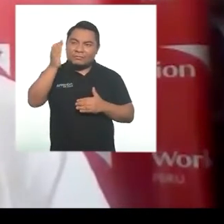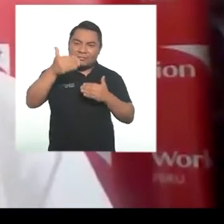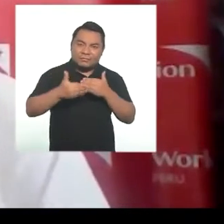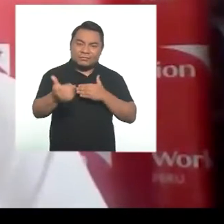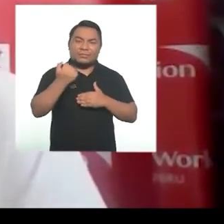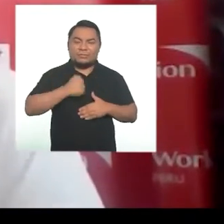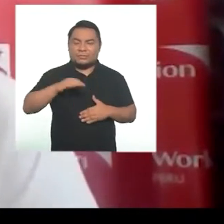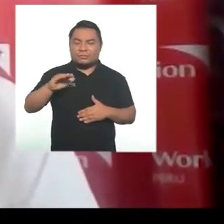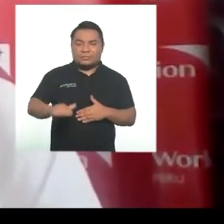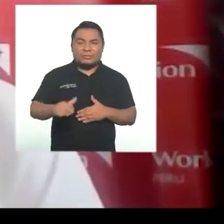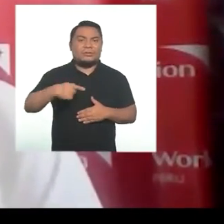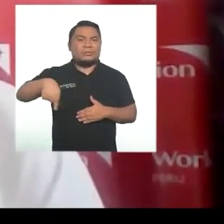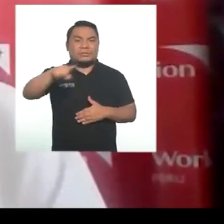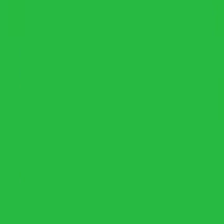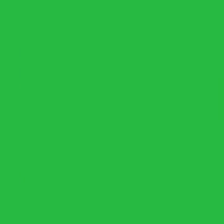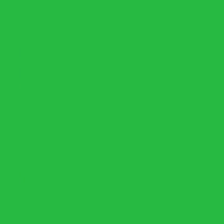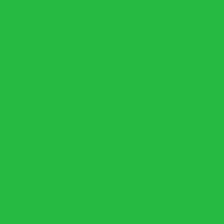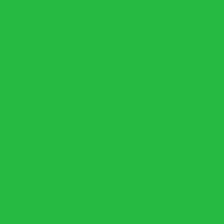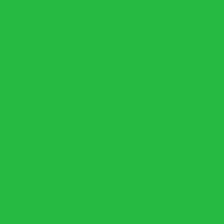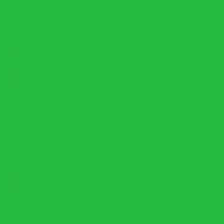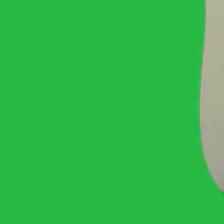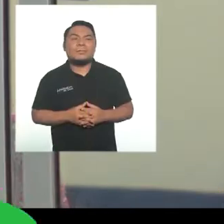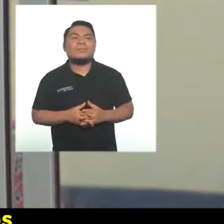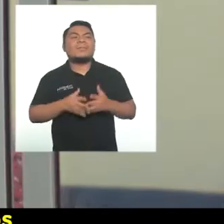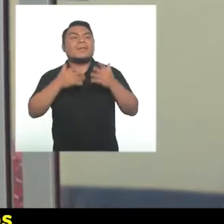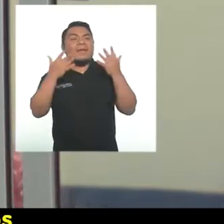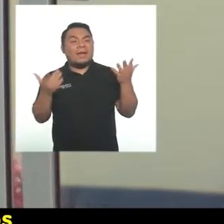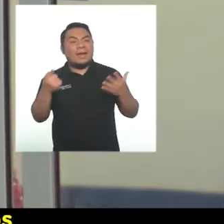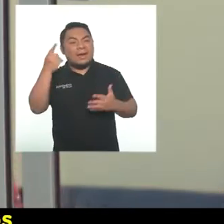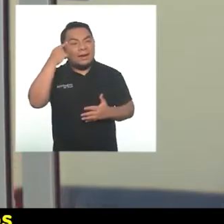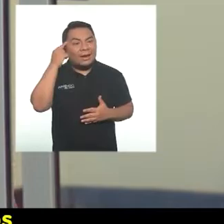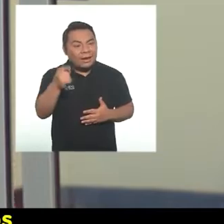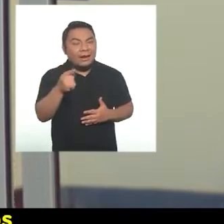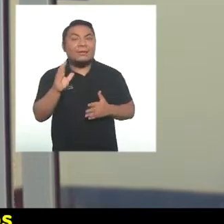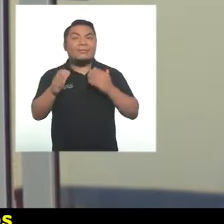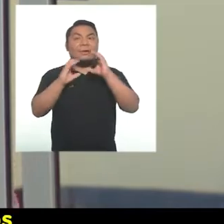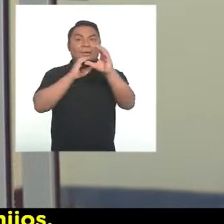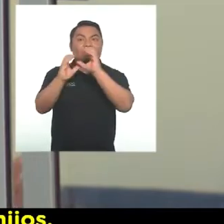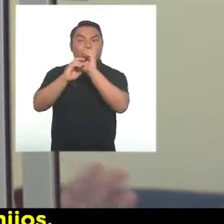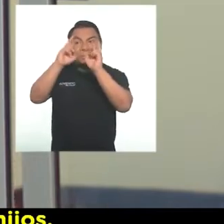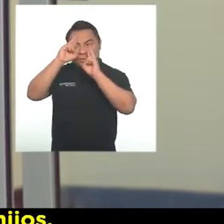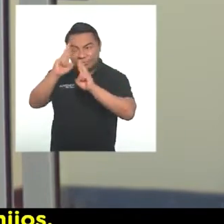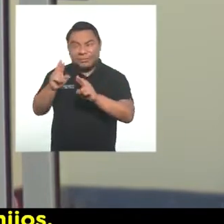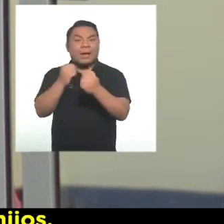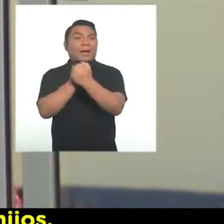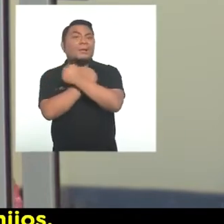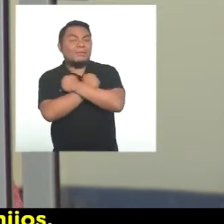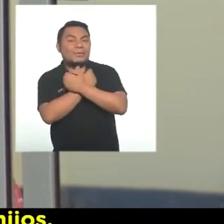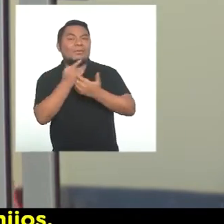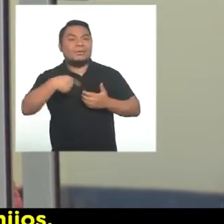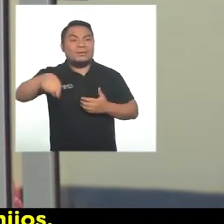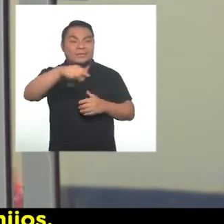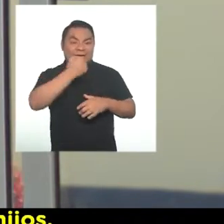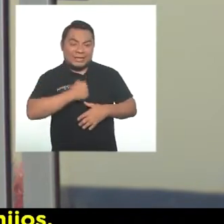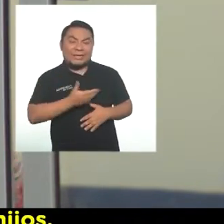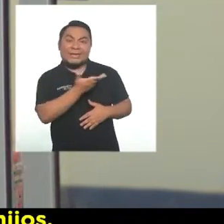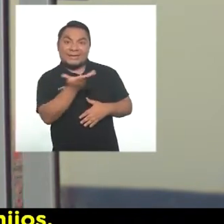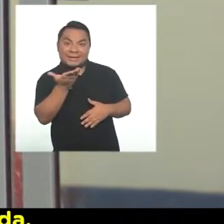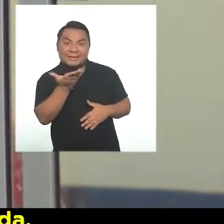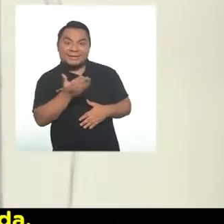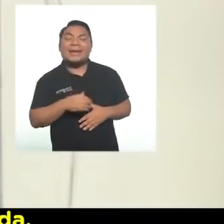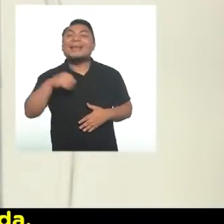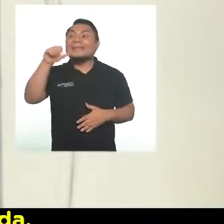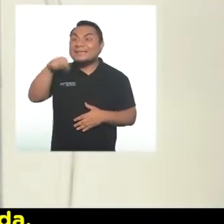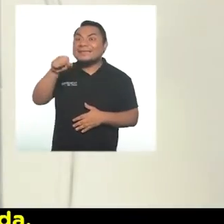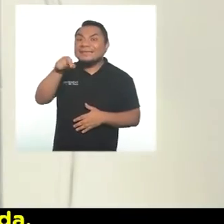el futuro a nuestros hijos y nuestras hijas. Entonces la clave está en comunicarnos con respeto y amor con nuestras hijas e